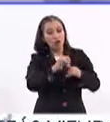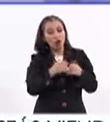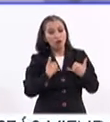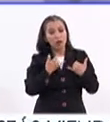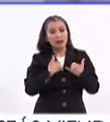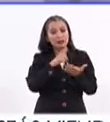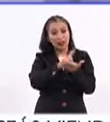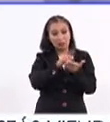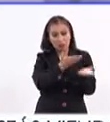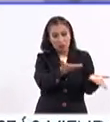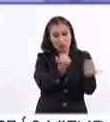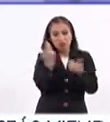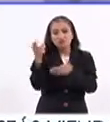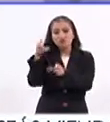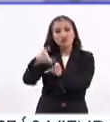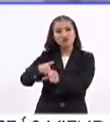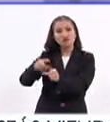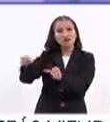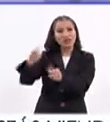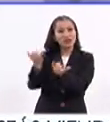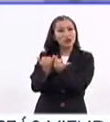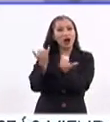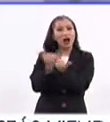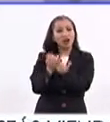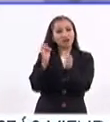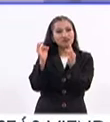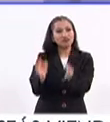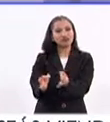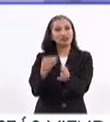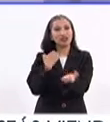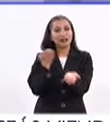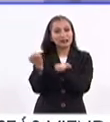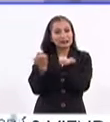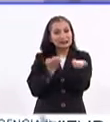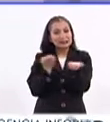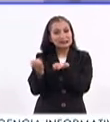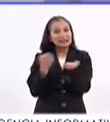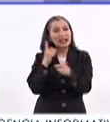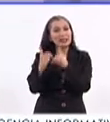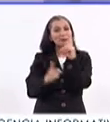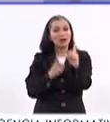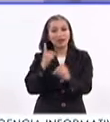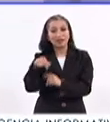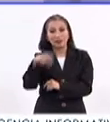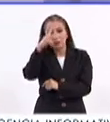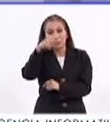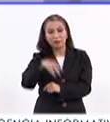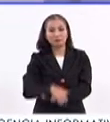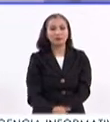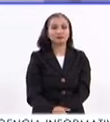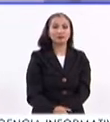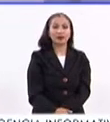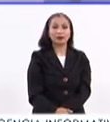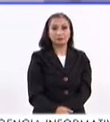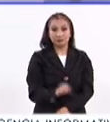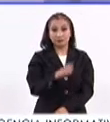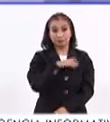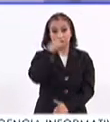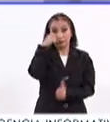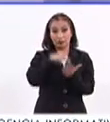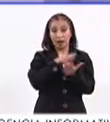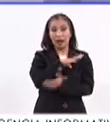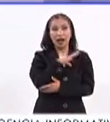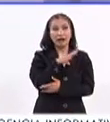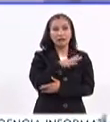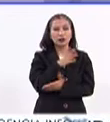y niños discapacitados para que puedan integrarse igual de manera óptima en las actividades deportivas de México. Claro que sí. Y también considero que